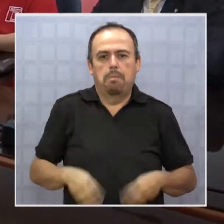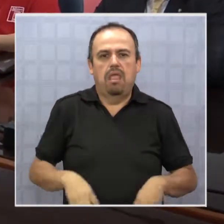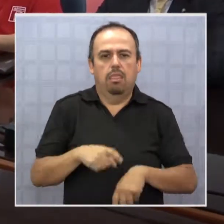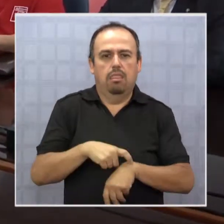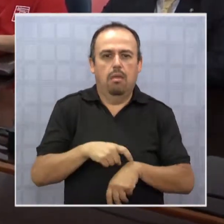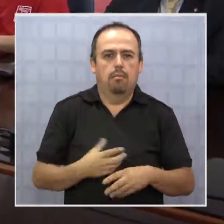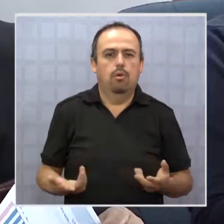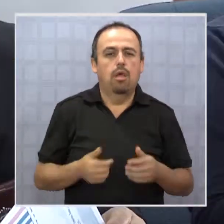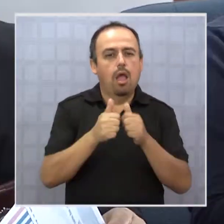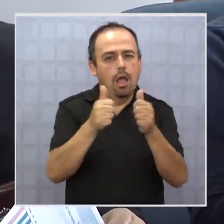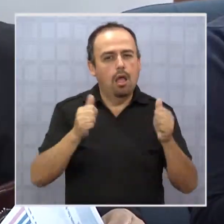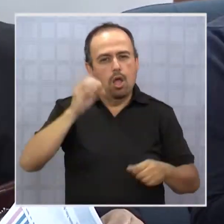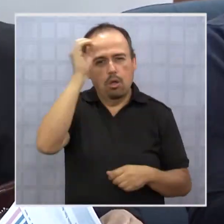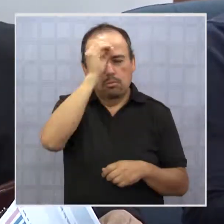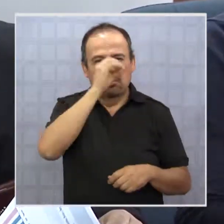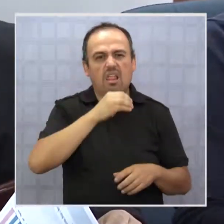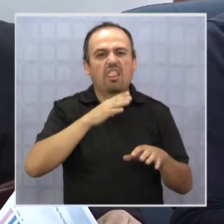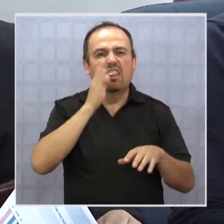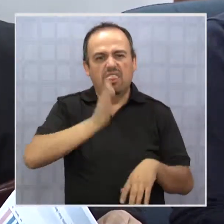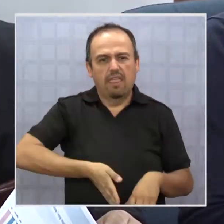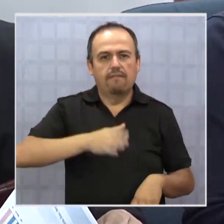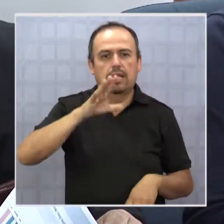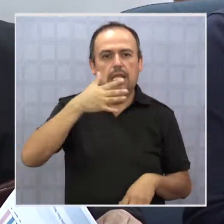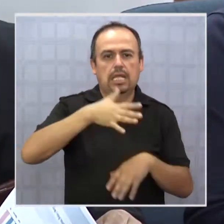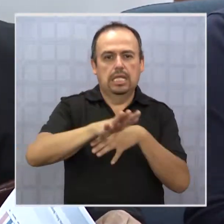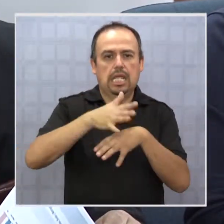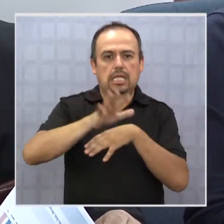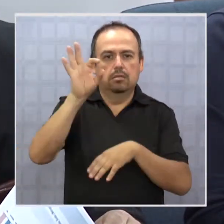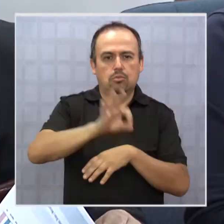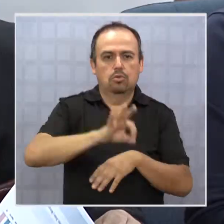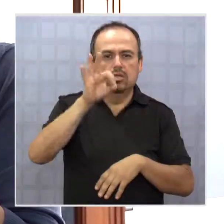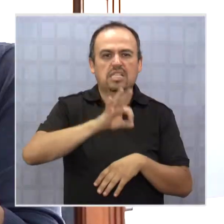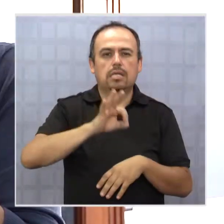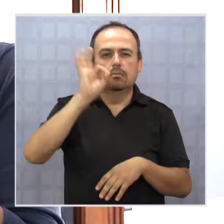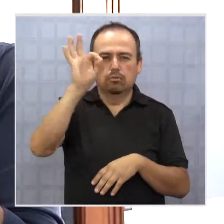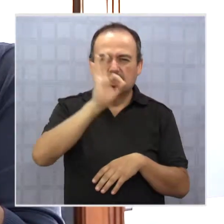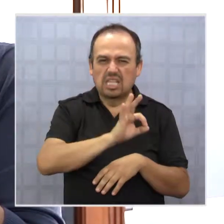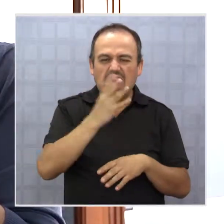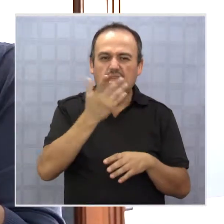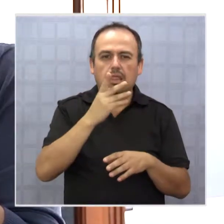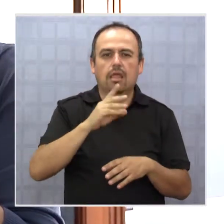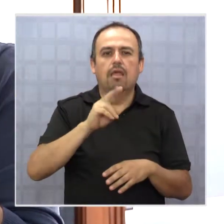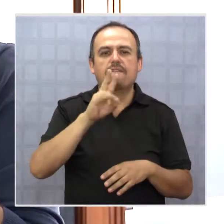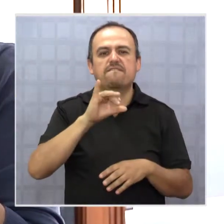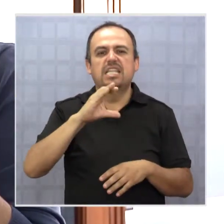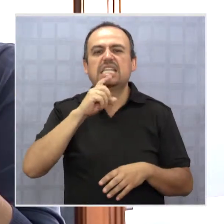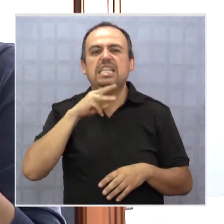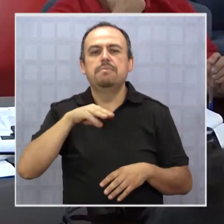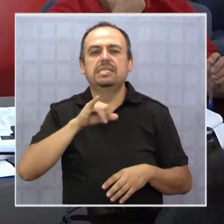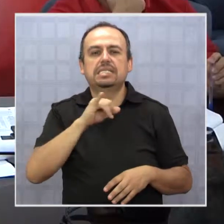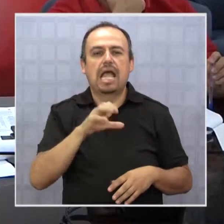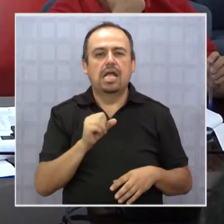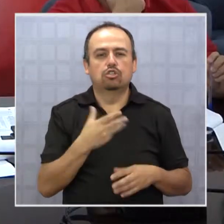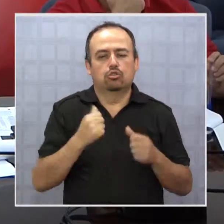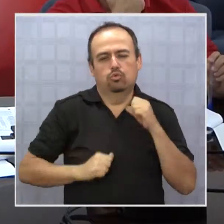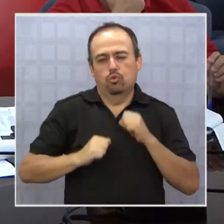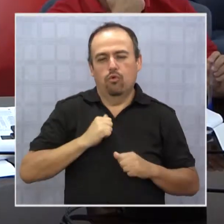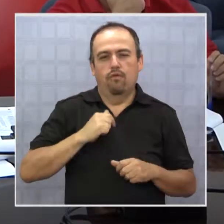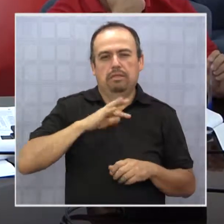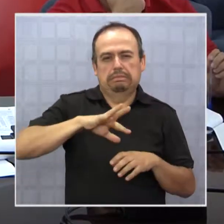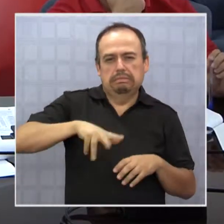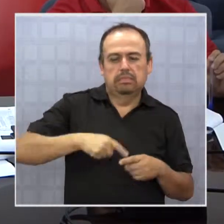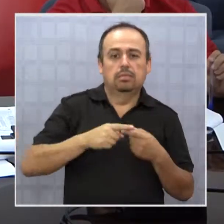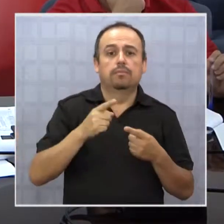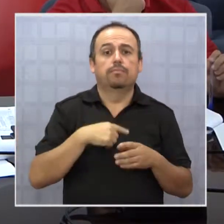compromiso de la autoridad, debían bajar a un 15% el índice de victimización, lo mismo que en la región de Tarapacá, como